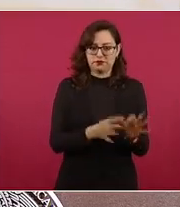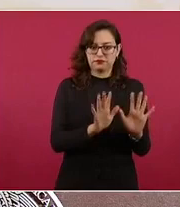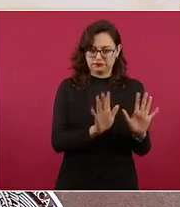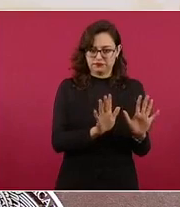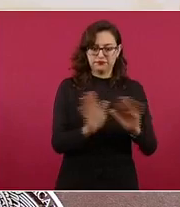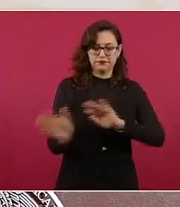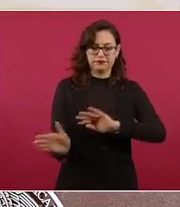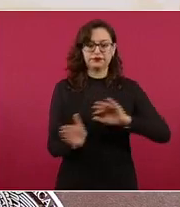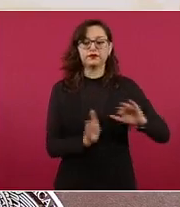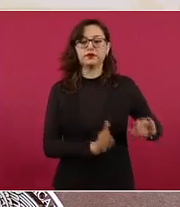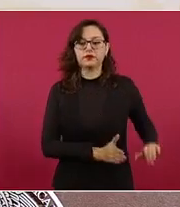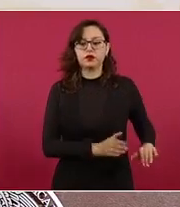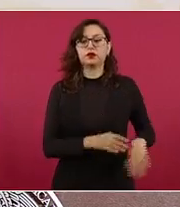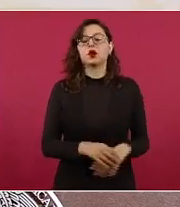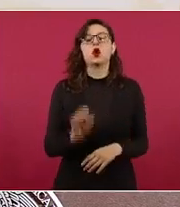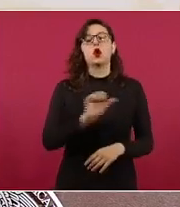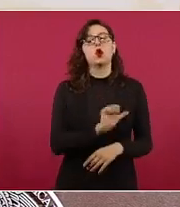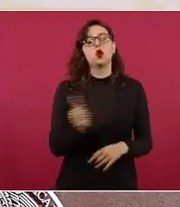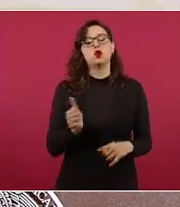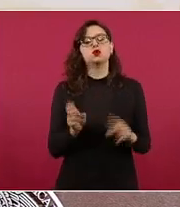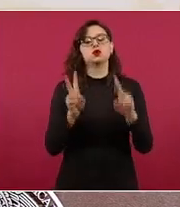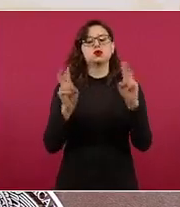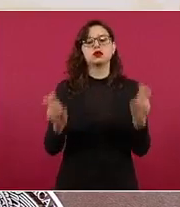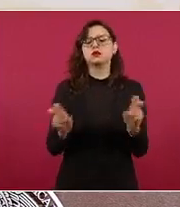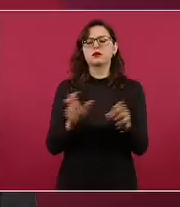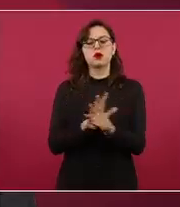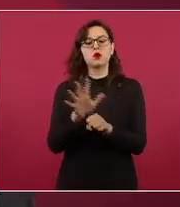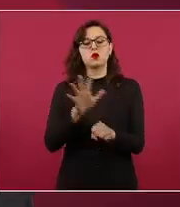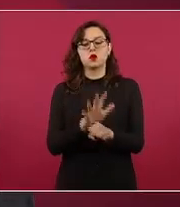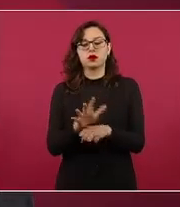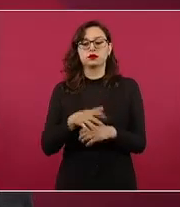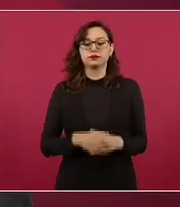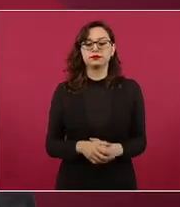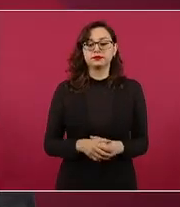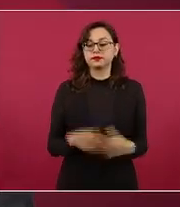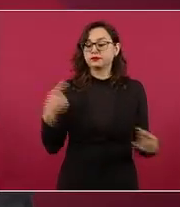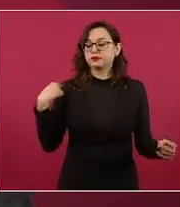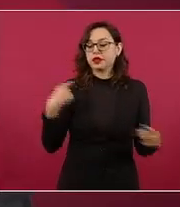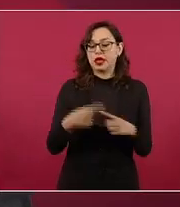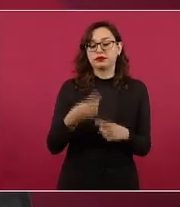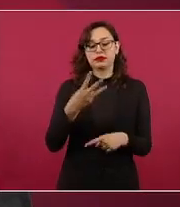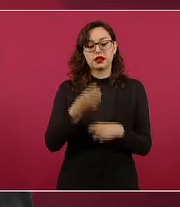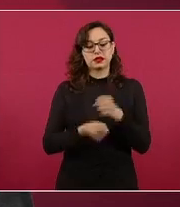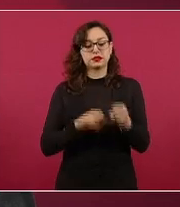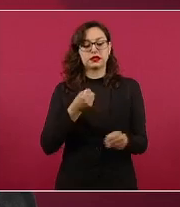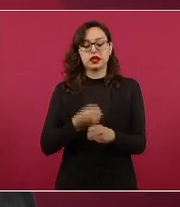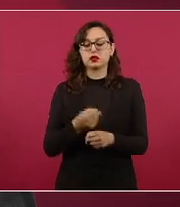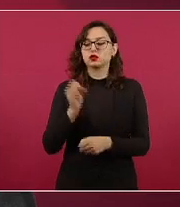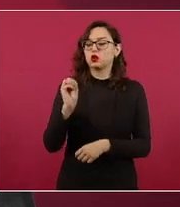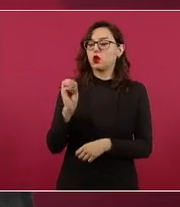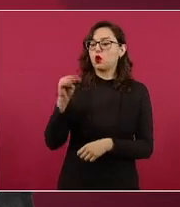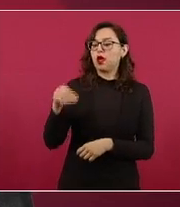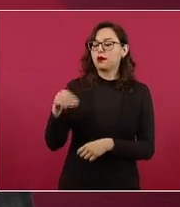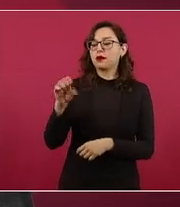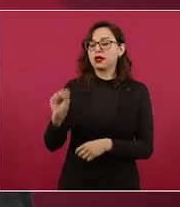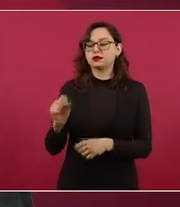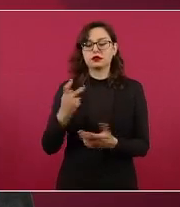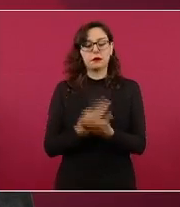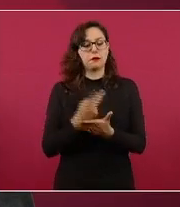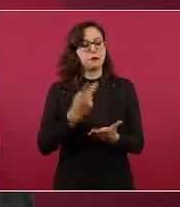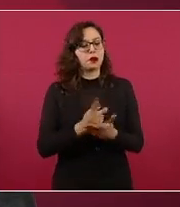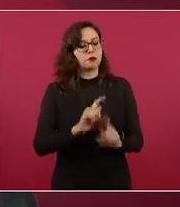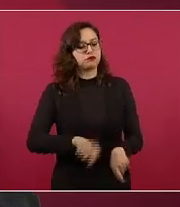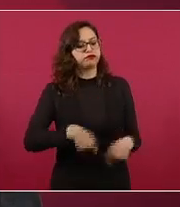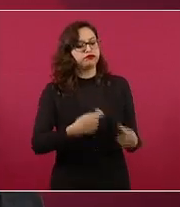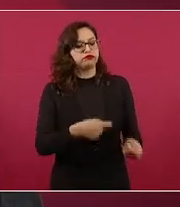México ha sido reconocido por la Organización Mundial de la Salud en estos tres años por diversos logros en materia de